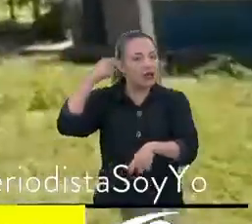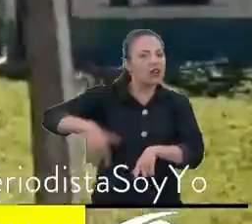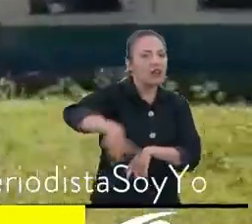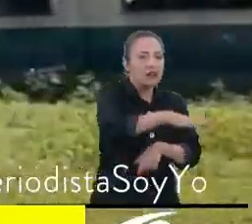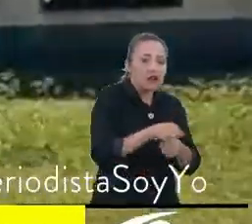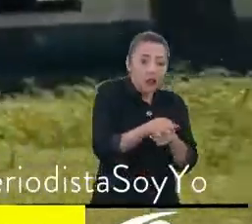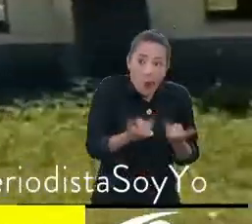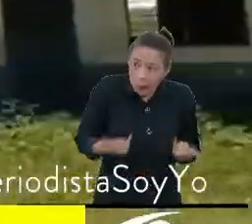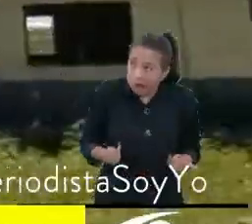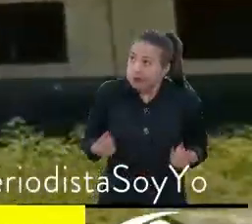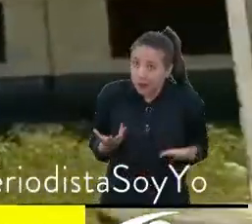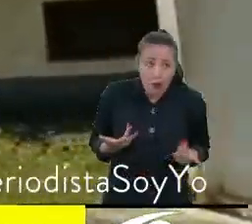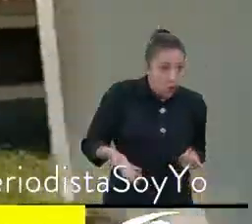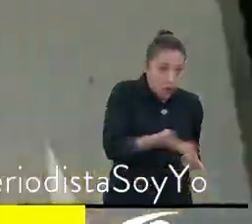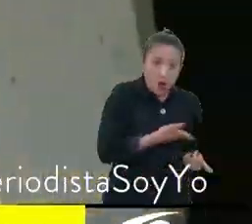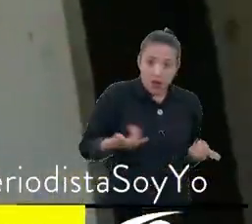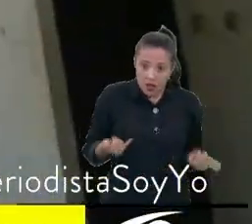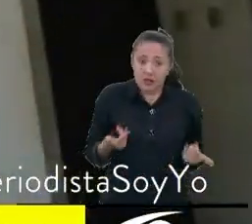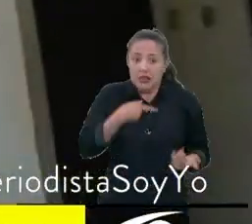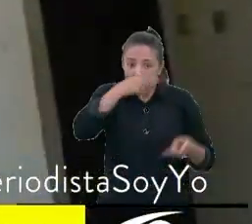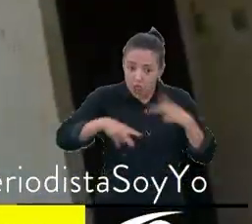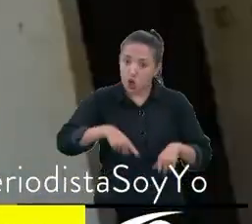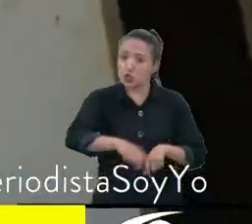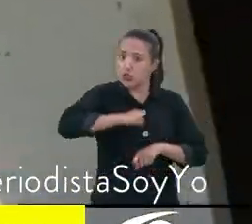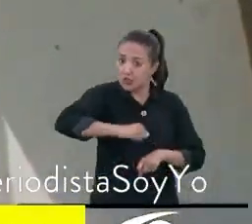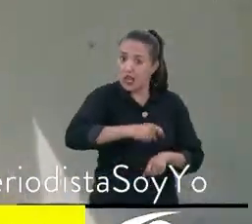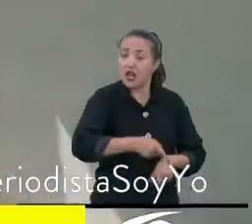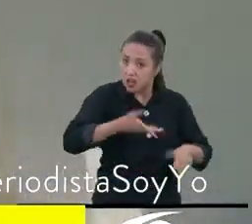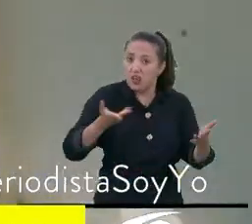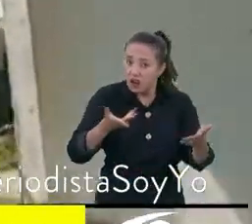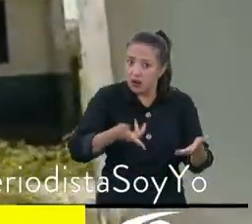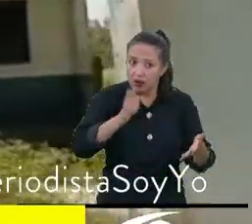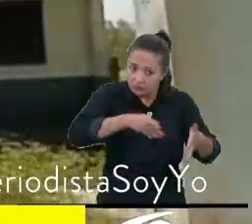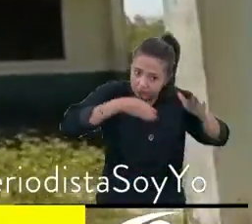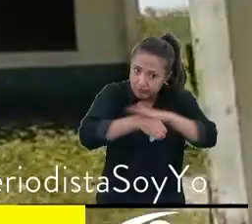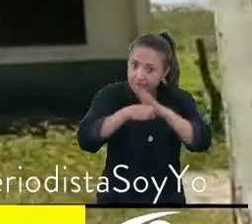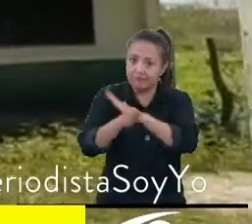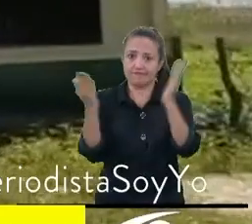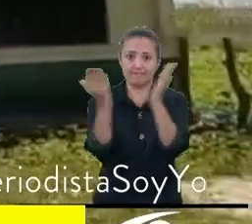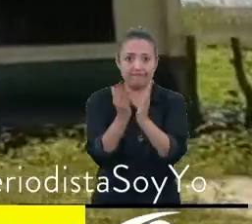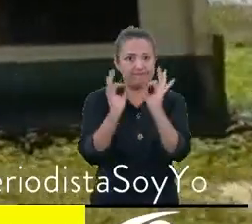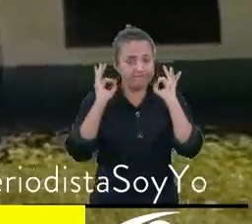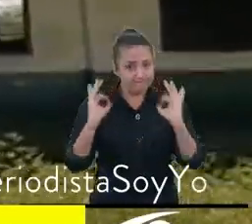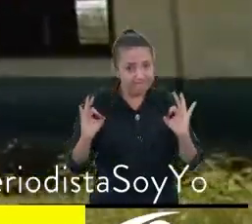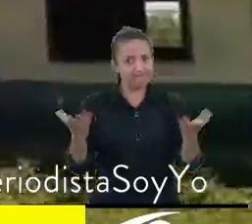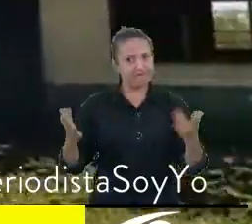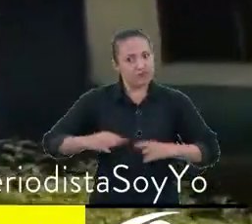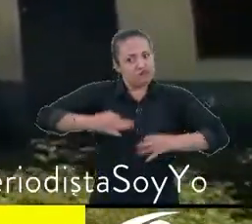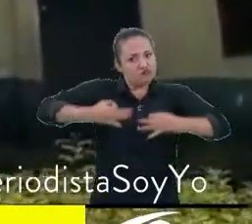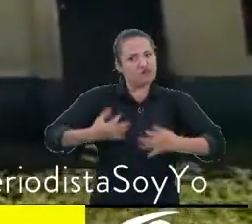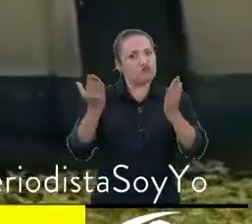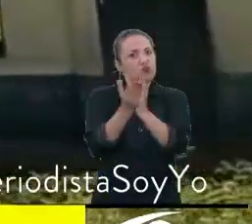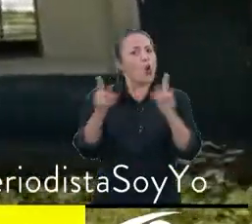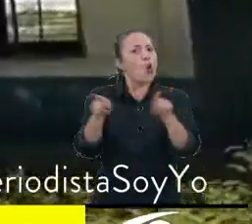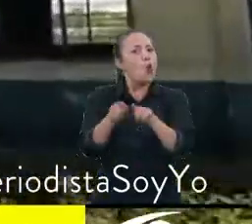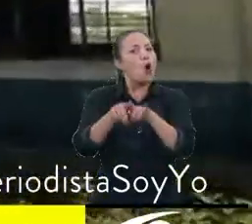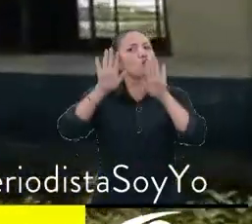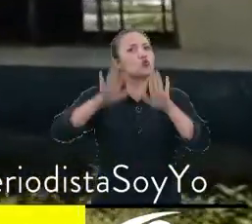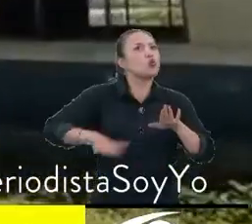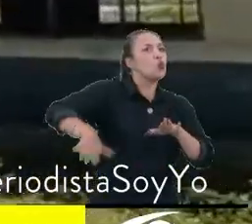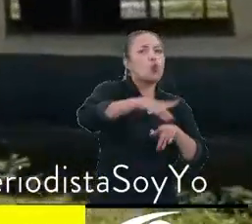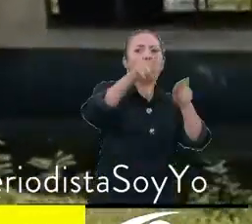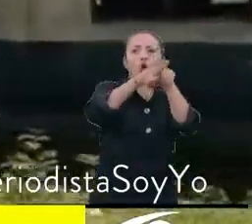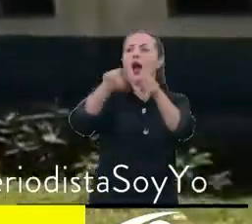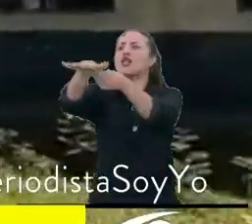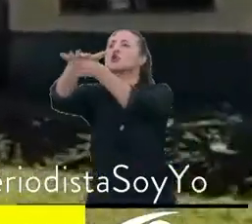corregimiento existe y que nuestros hijos también tienen derecho a una educación digna como los estudiantes de las ciudades.